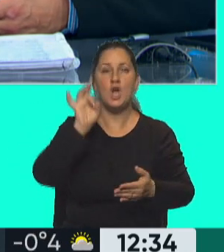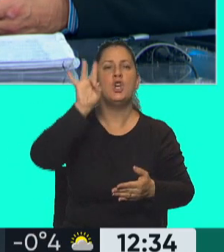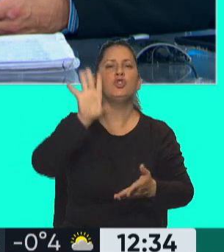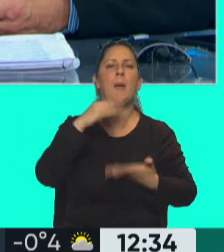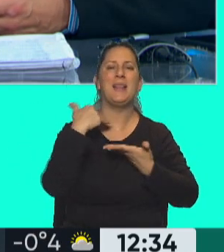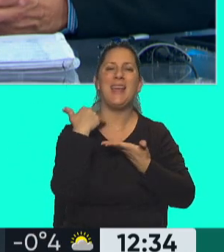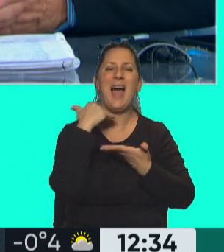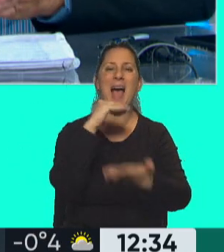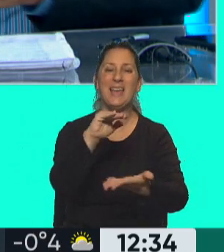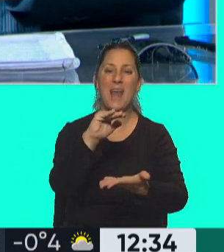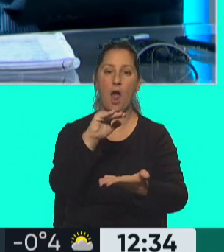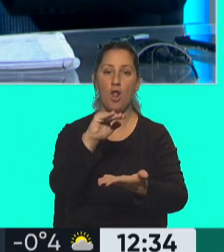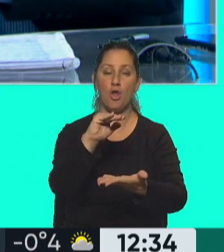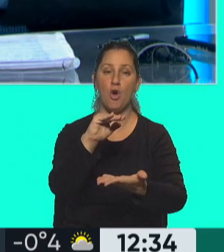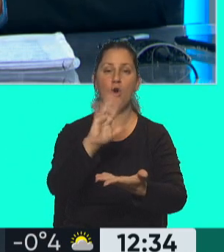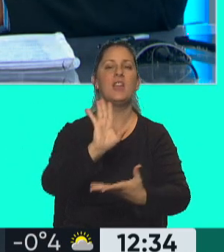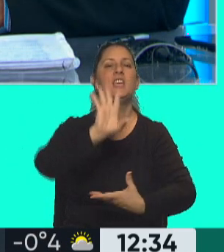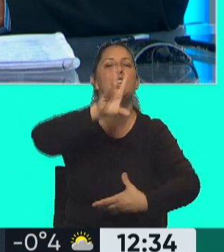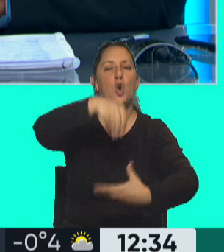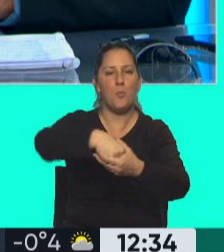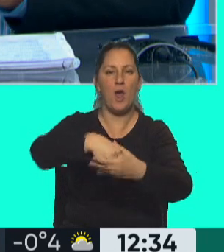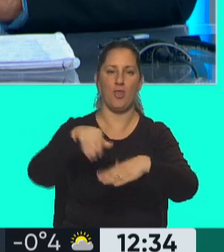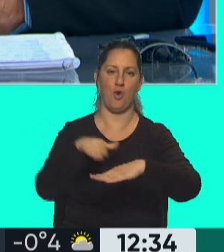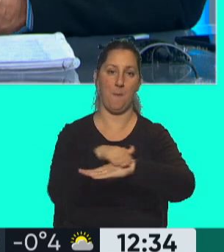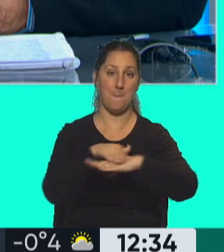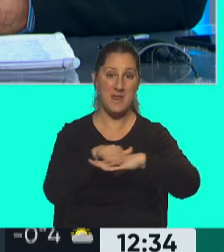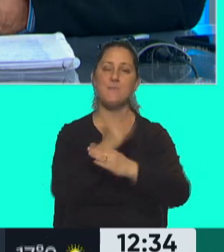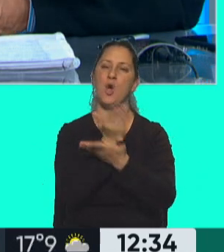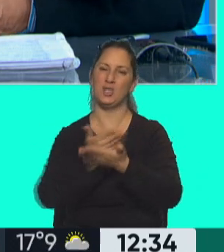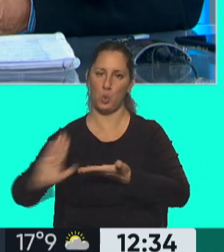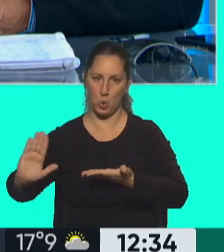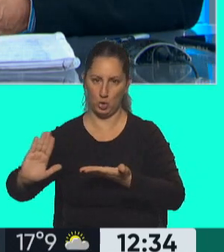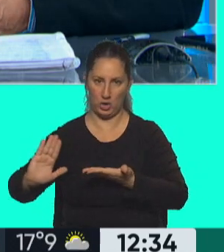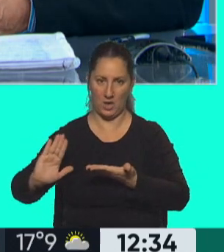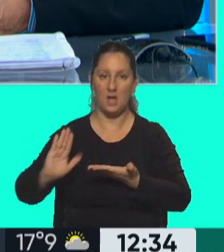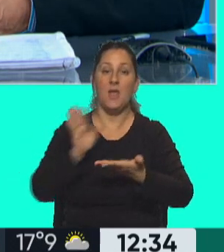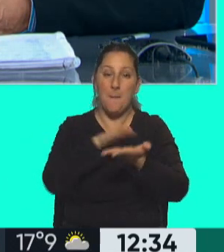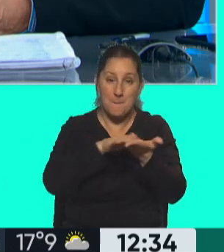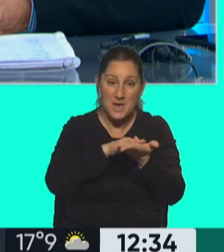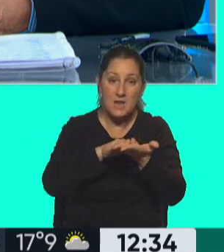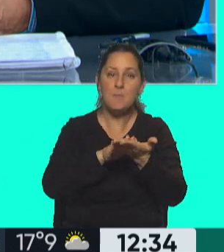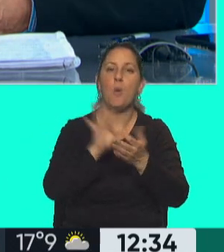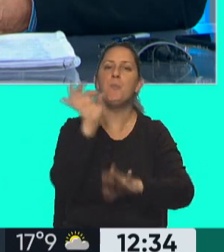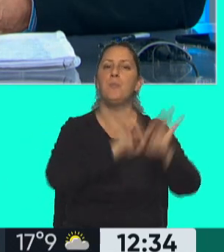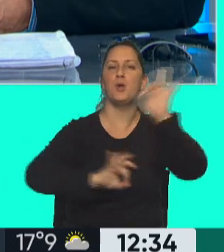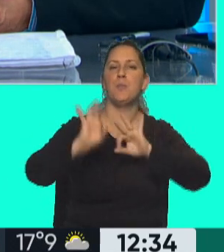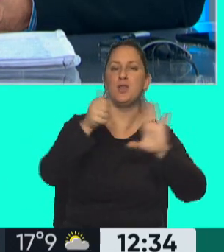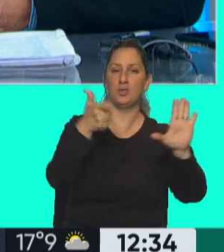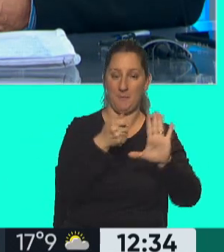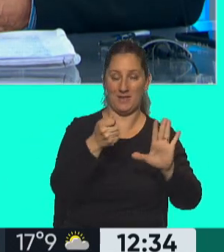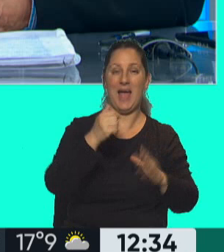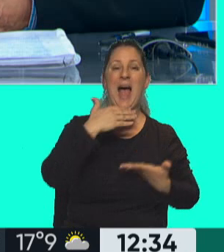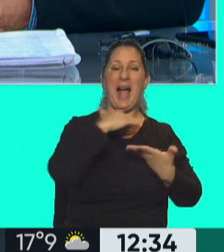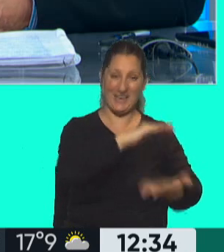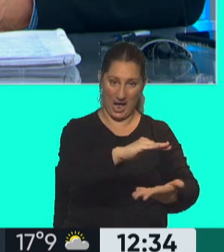aguinaldos que están incorporados a ese mínimo y ese mínimo tomado como promedio semestral. Es decir, los aguinaldos que